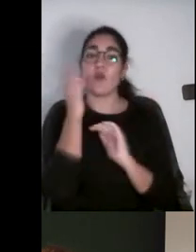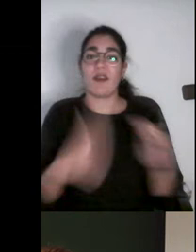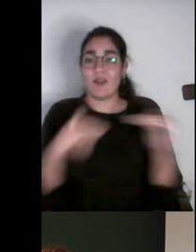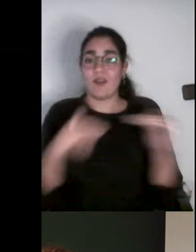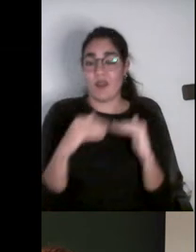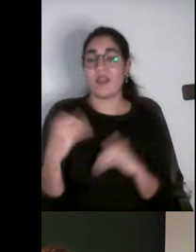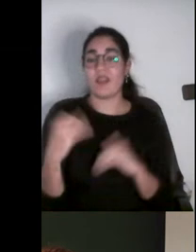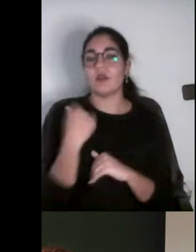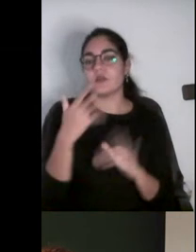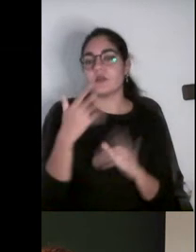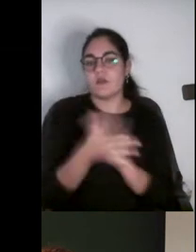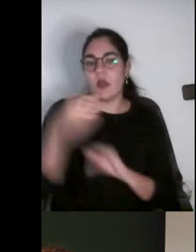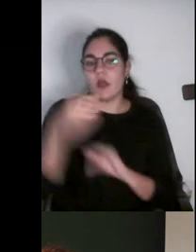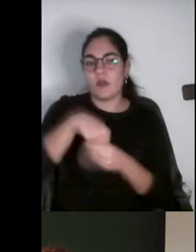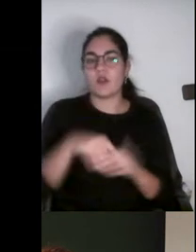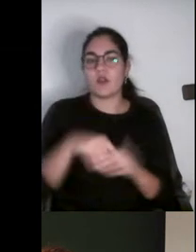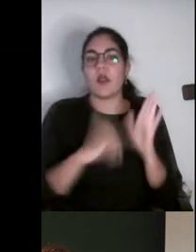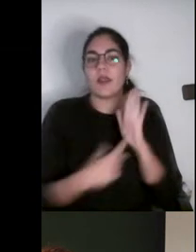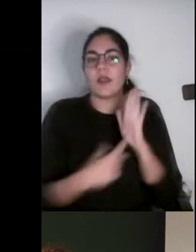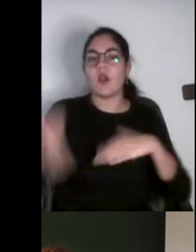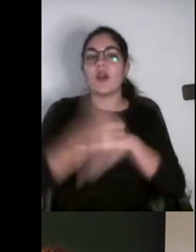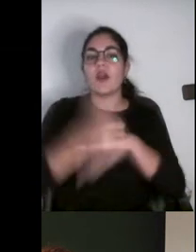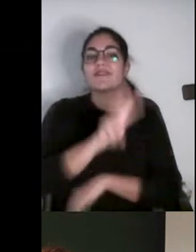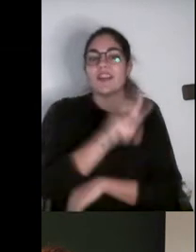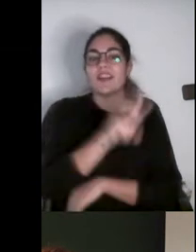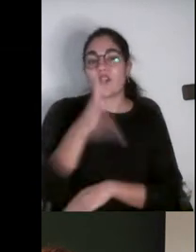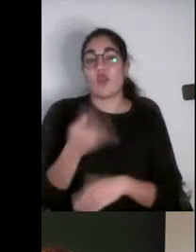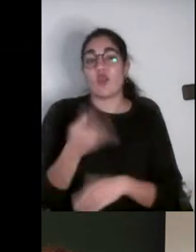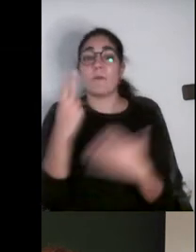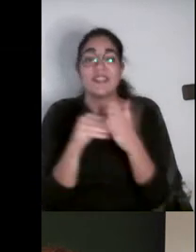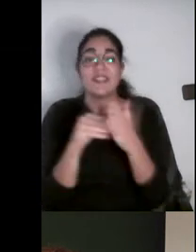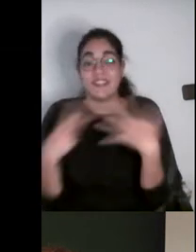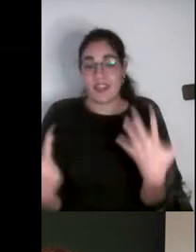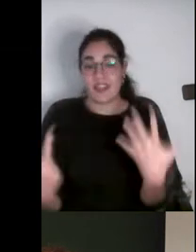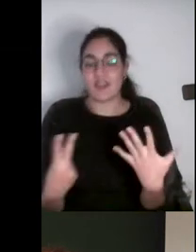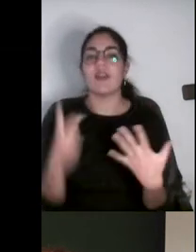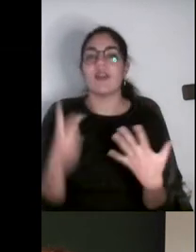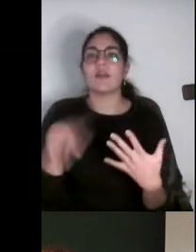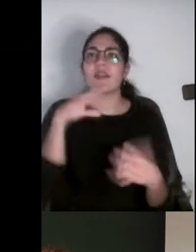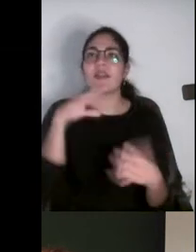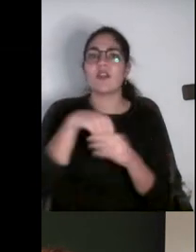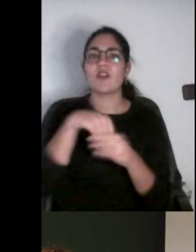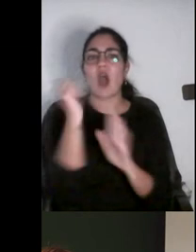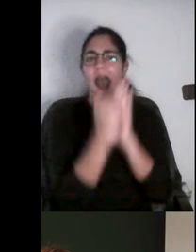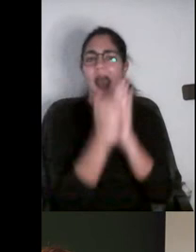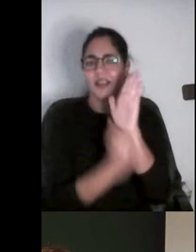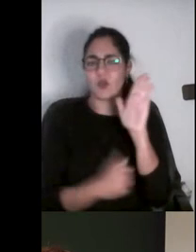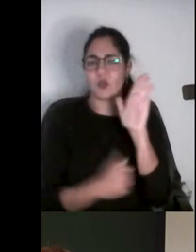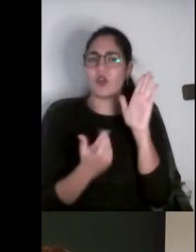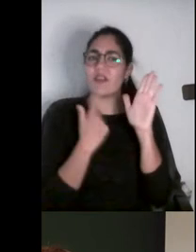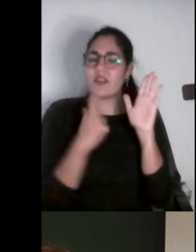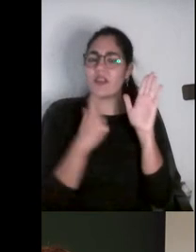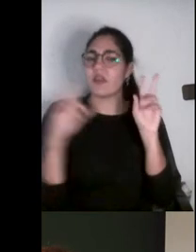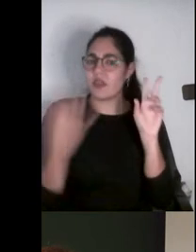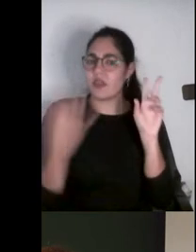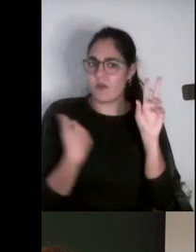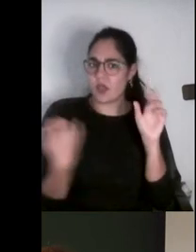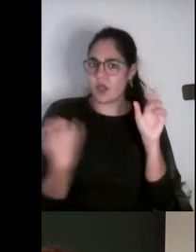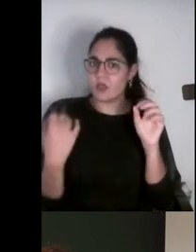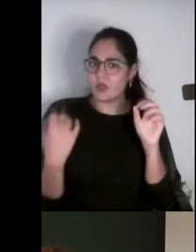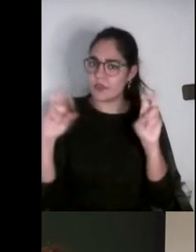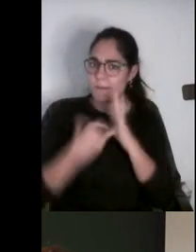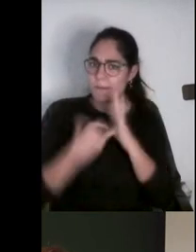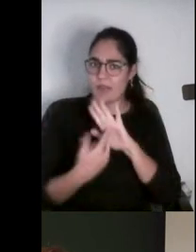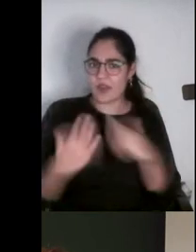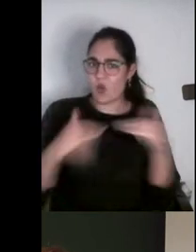todo en la Ley de Igualdad, en la Ley Orgánica 3-2007, y sobre todo en su articulado viene definido que se debe realizar un plan de igualdad.